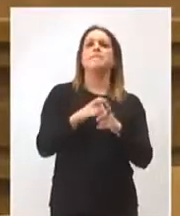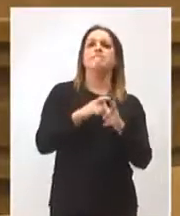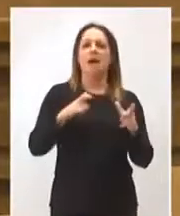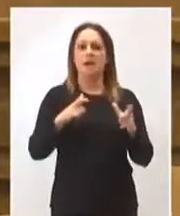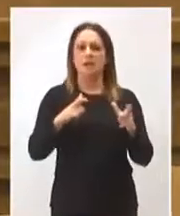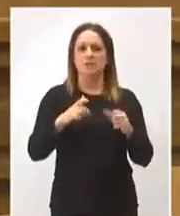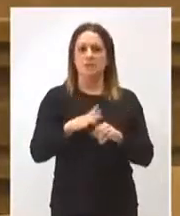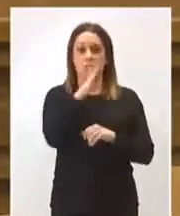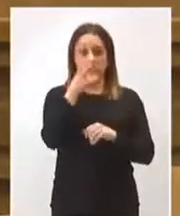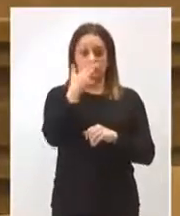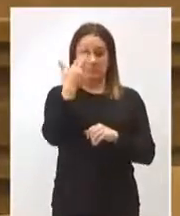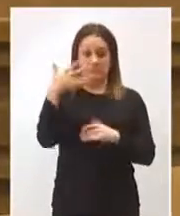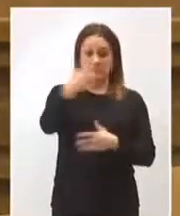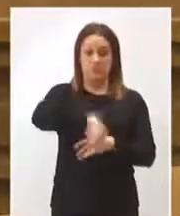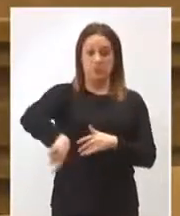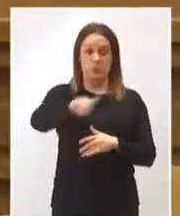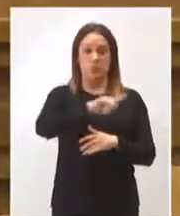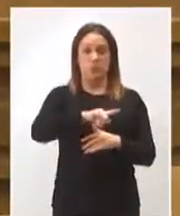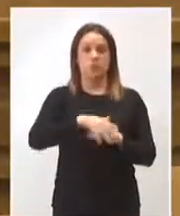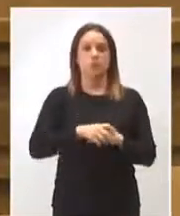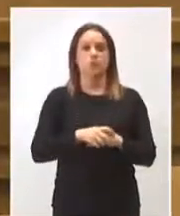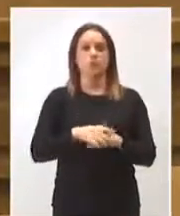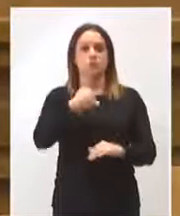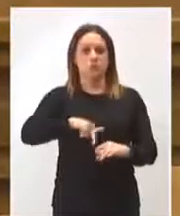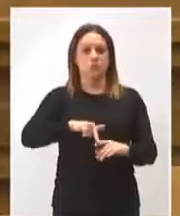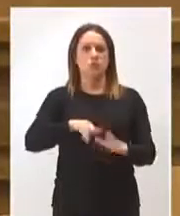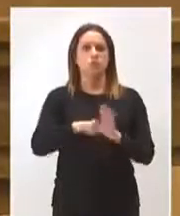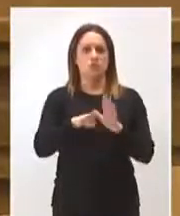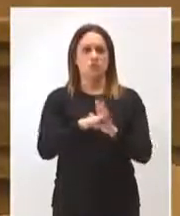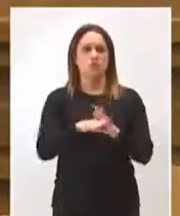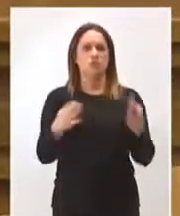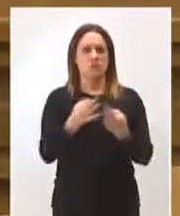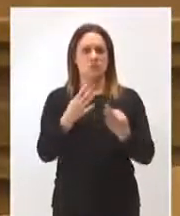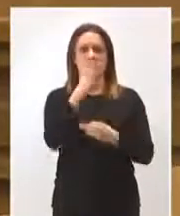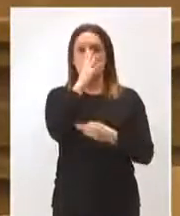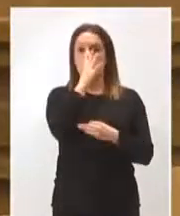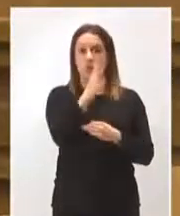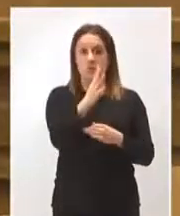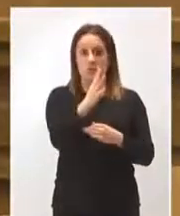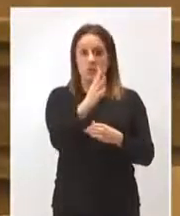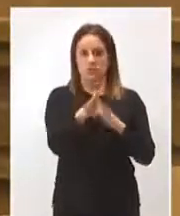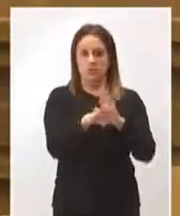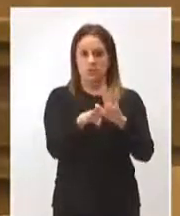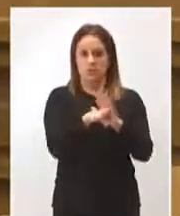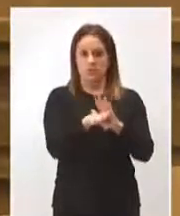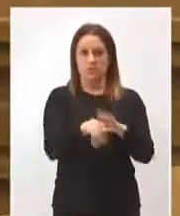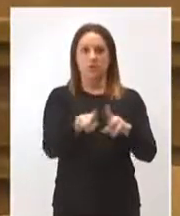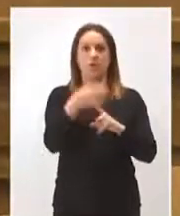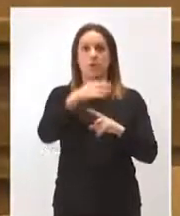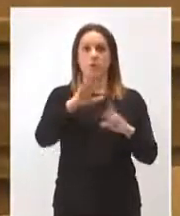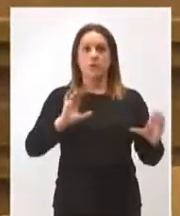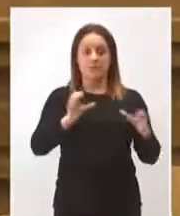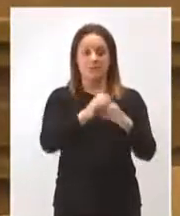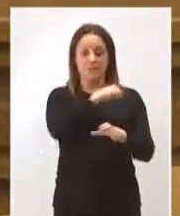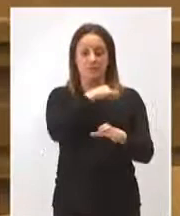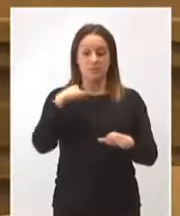nos interesa a todos. Y es más, vamos a seguir siendo por cuarto año consecutivo la única comunidad autónoma